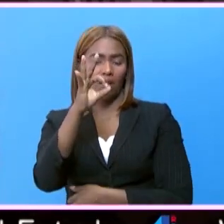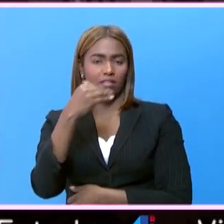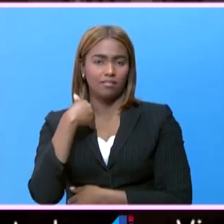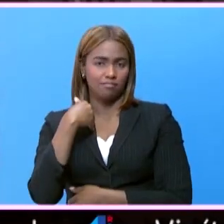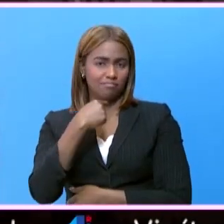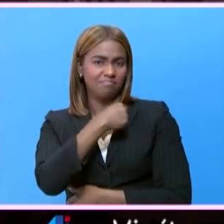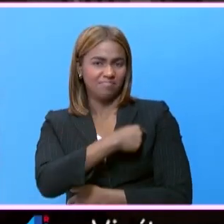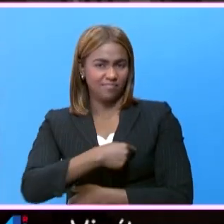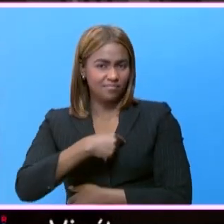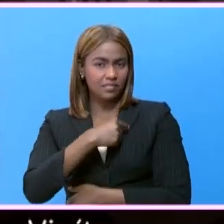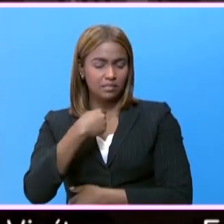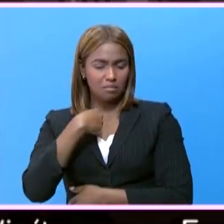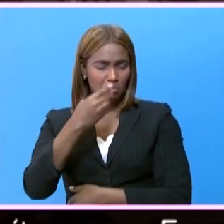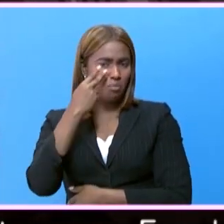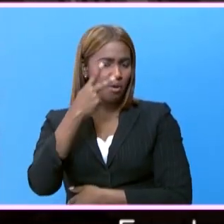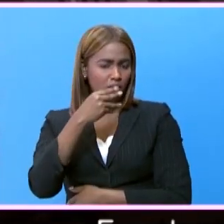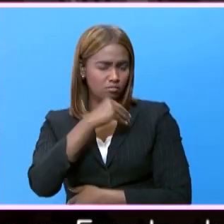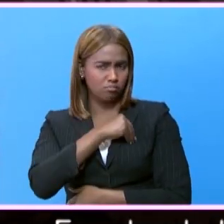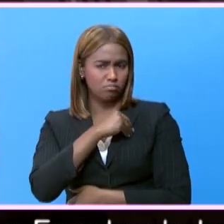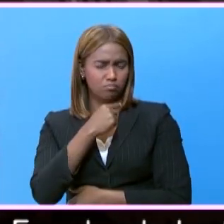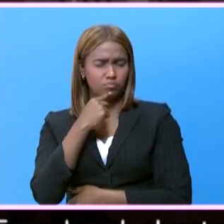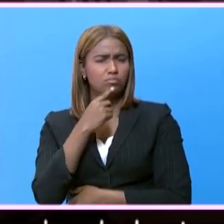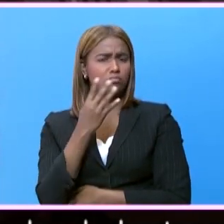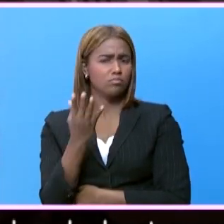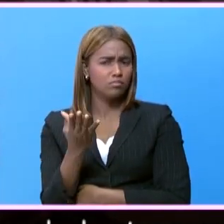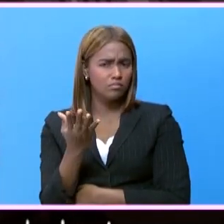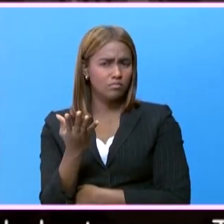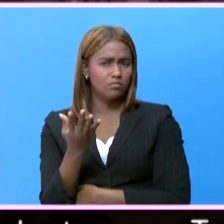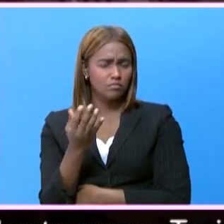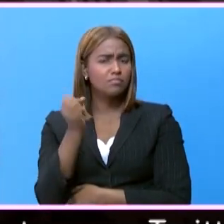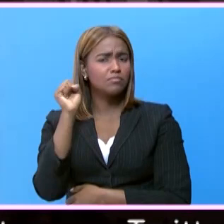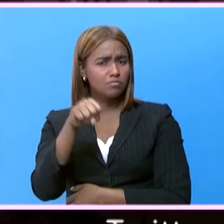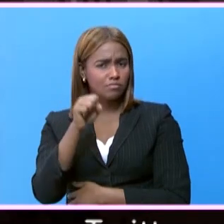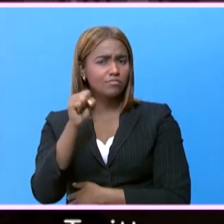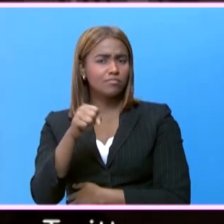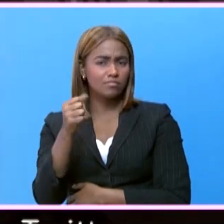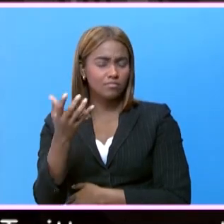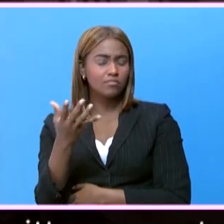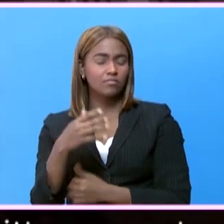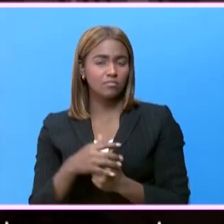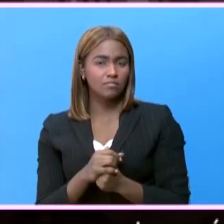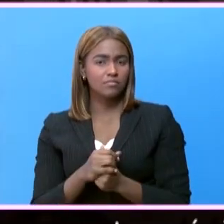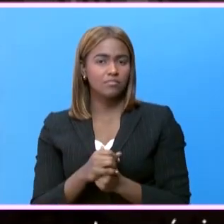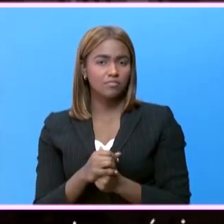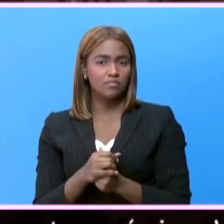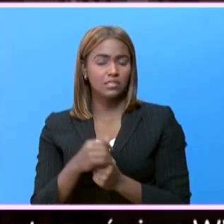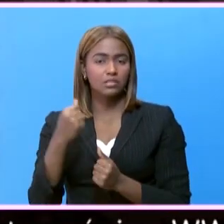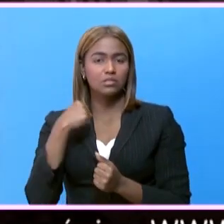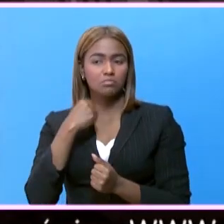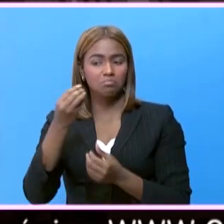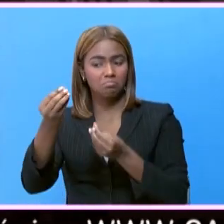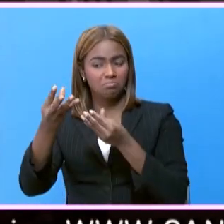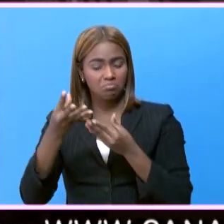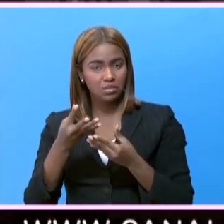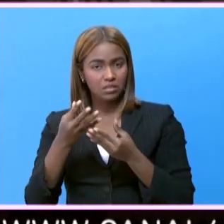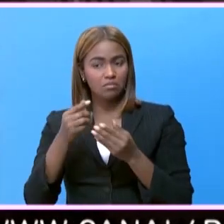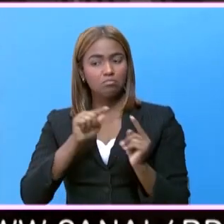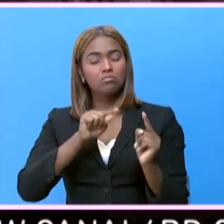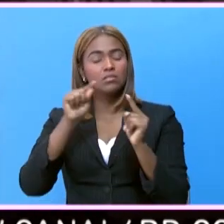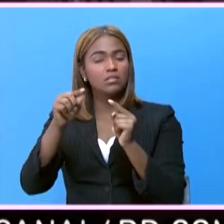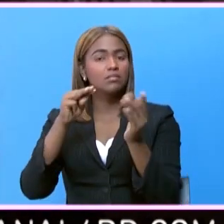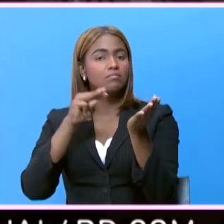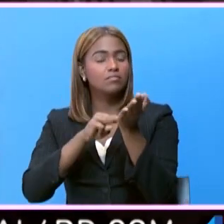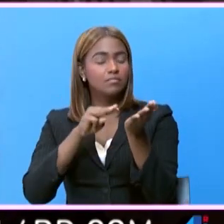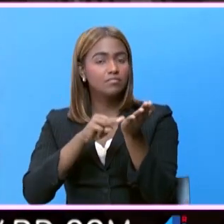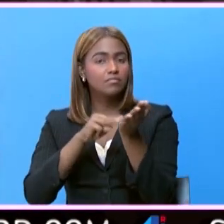Me puso la mano. Dice, oh, sí. Entonces me envió donde el médico